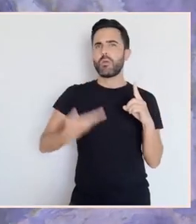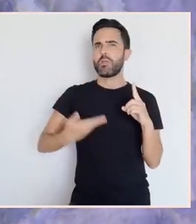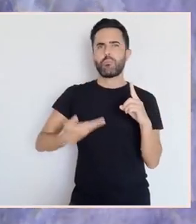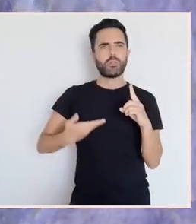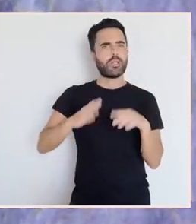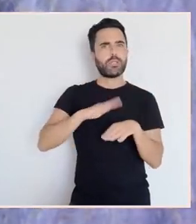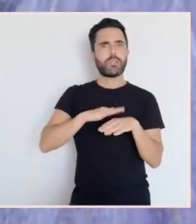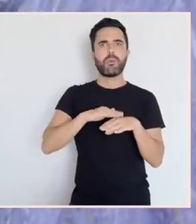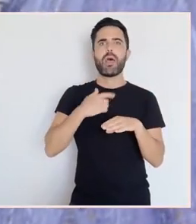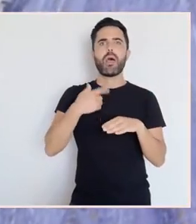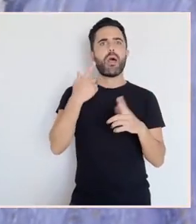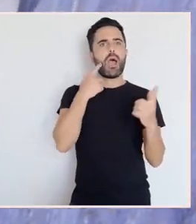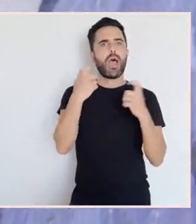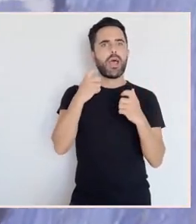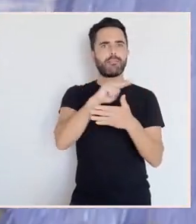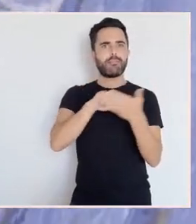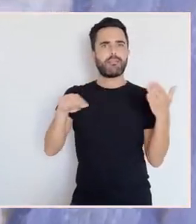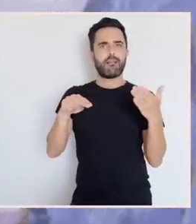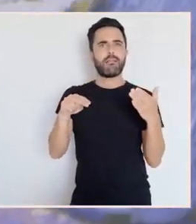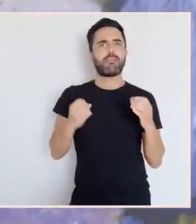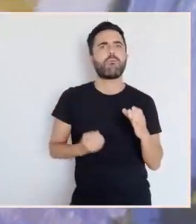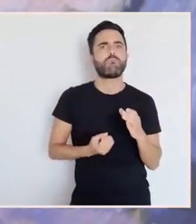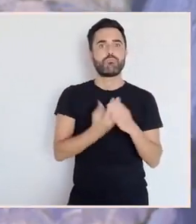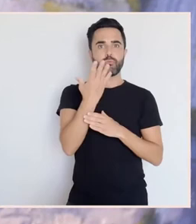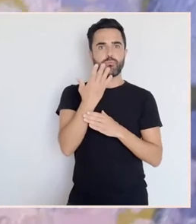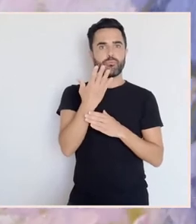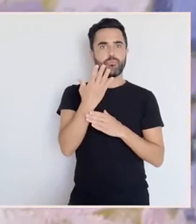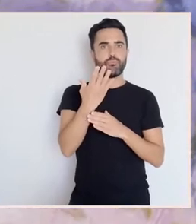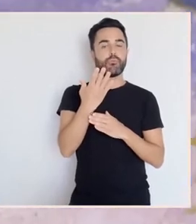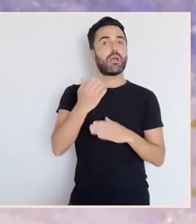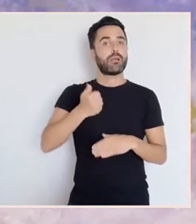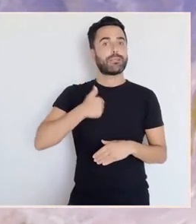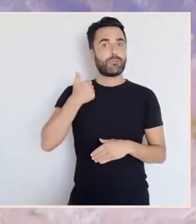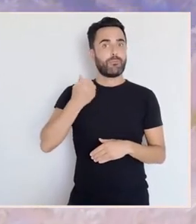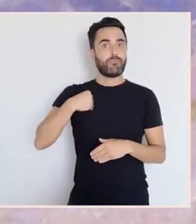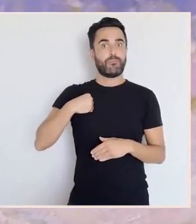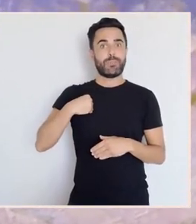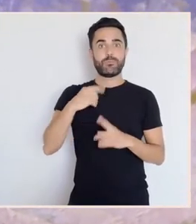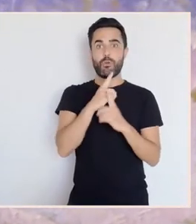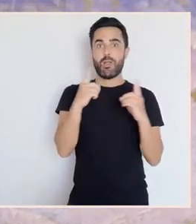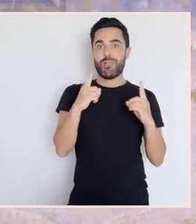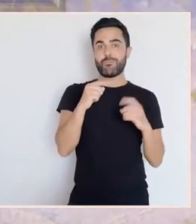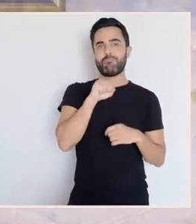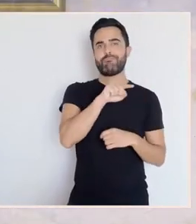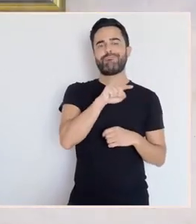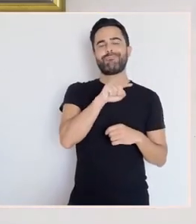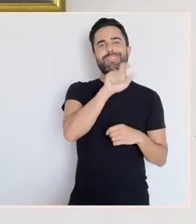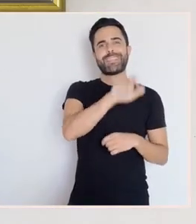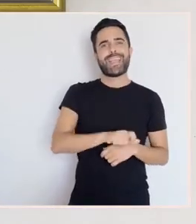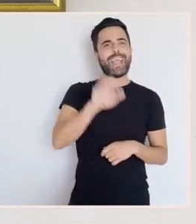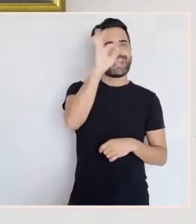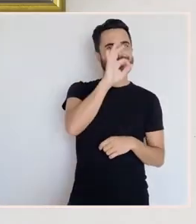Precisamente neste ano é cando Alfonso Daniel Rodríguez Castelao convence a Manuel Colmeiro para que se presente